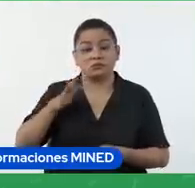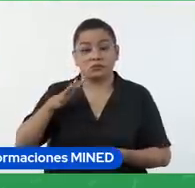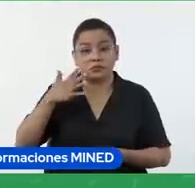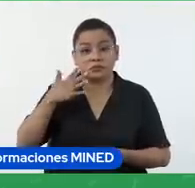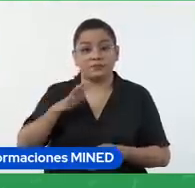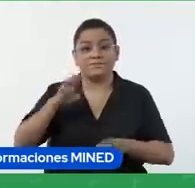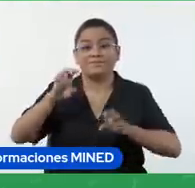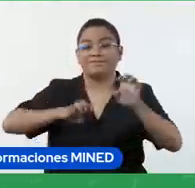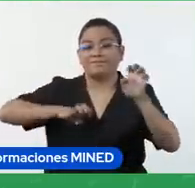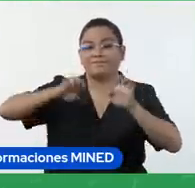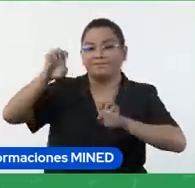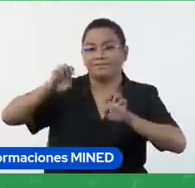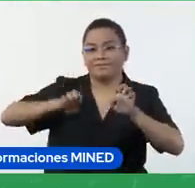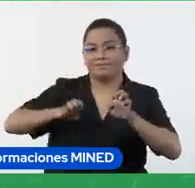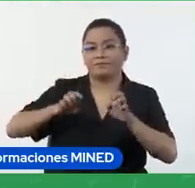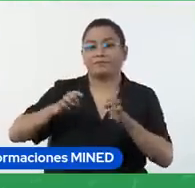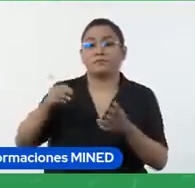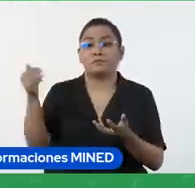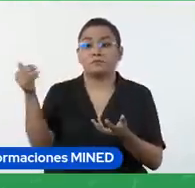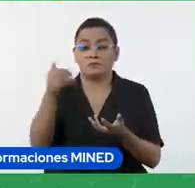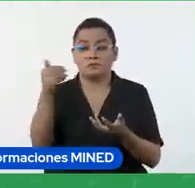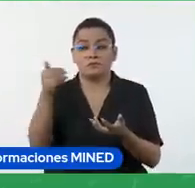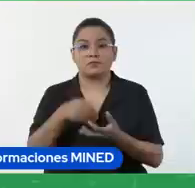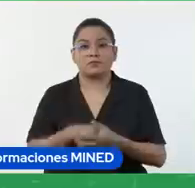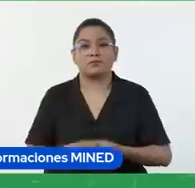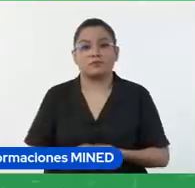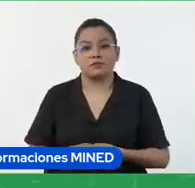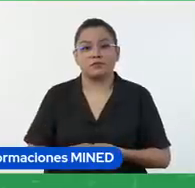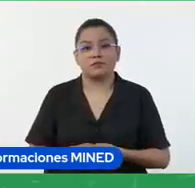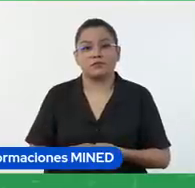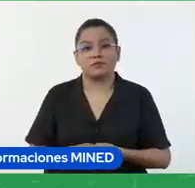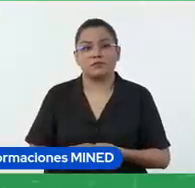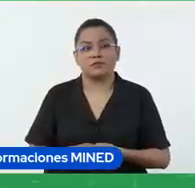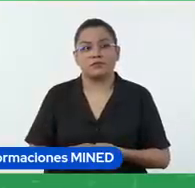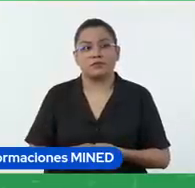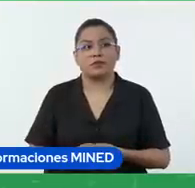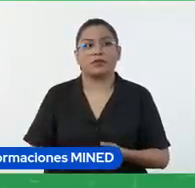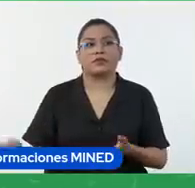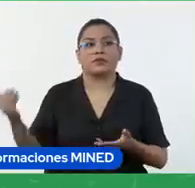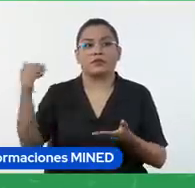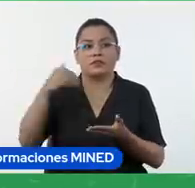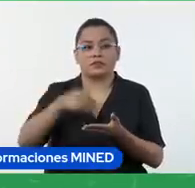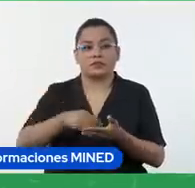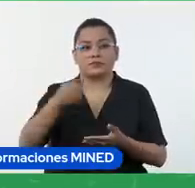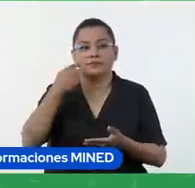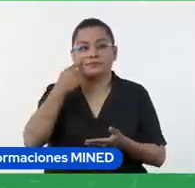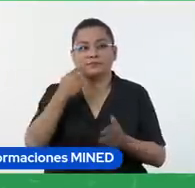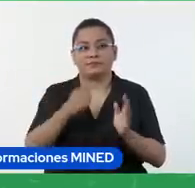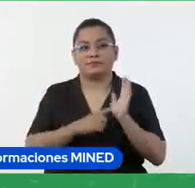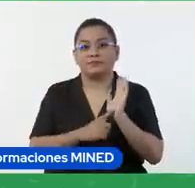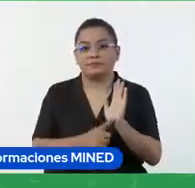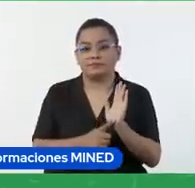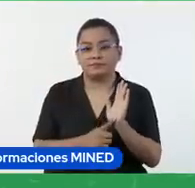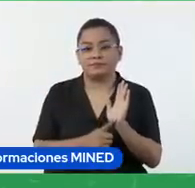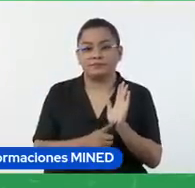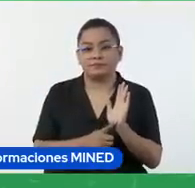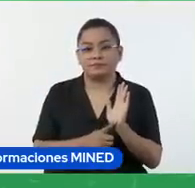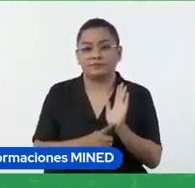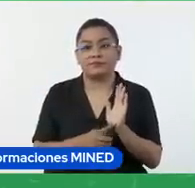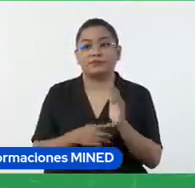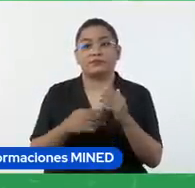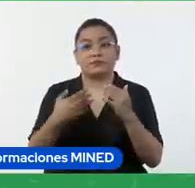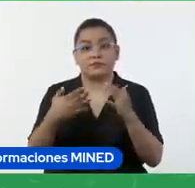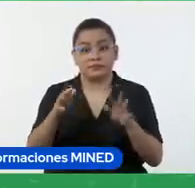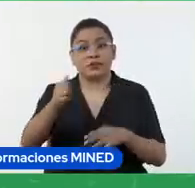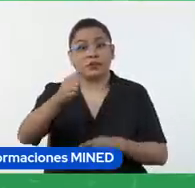evaluación formativa. Y voy a volver acá para mostrar ya una tarea,